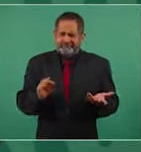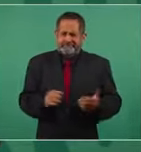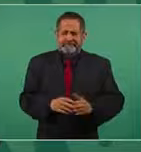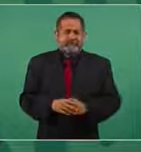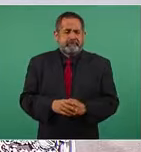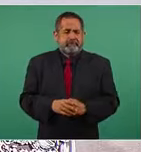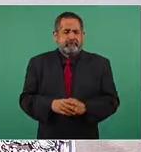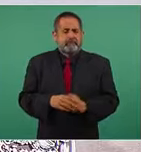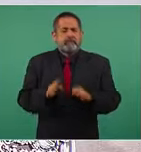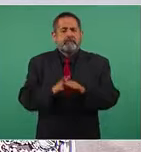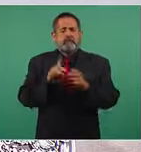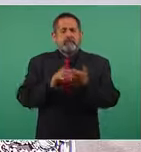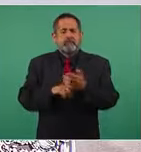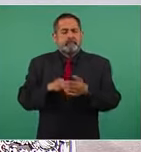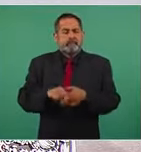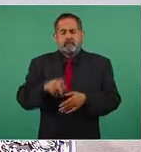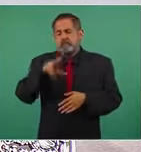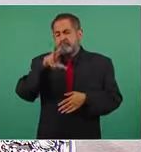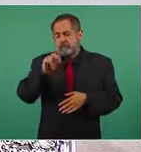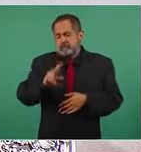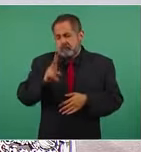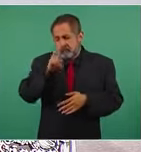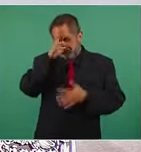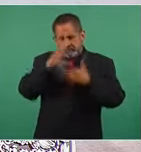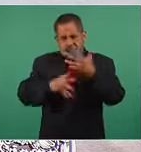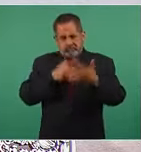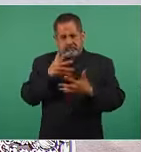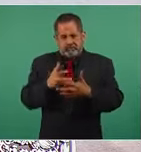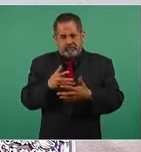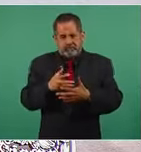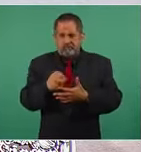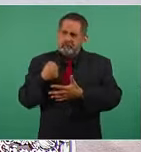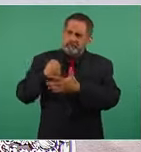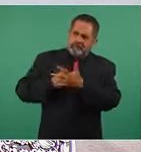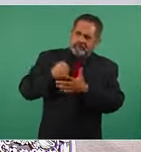lo que tiene que ver con la no violencia como forma de lucha.